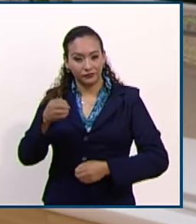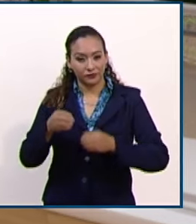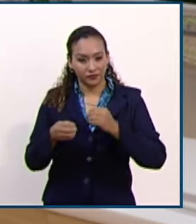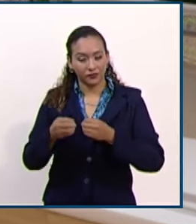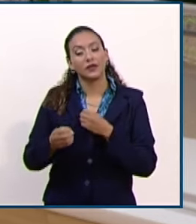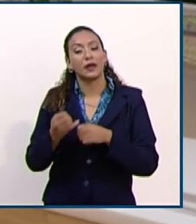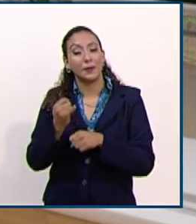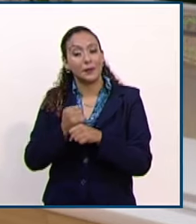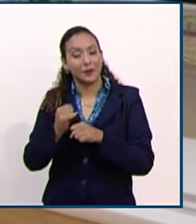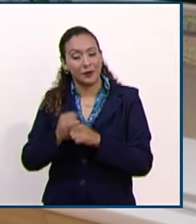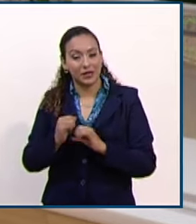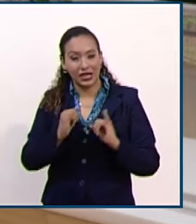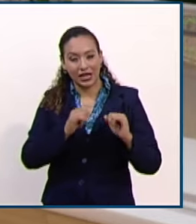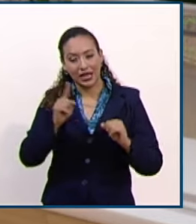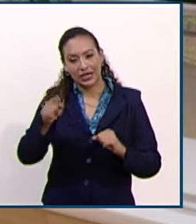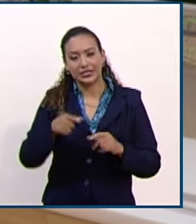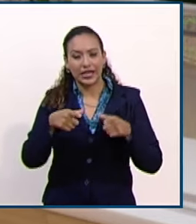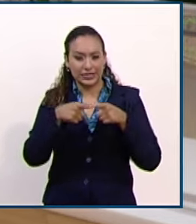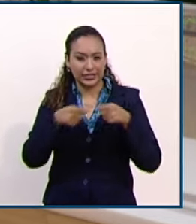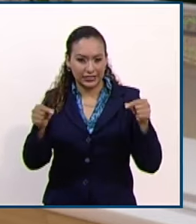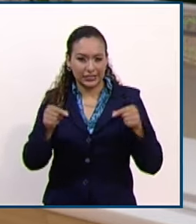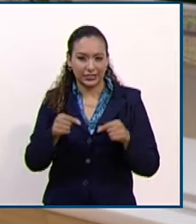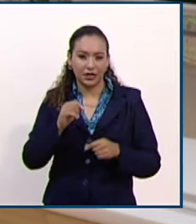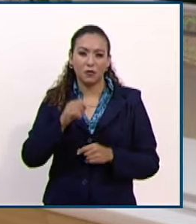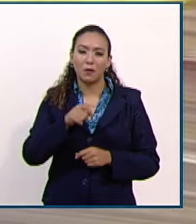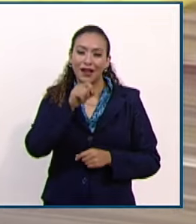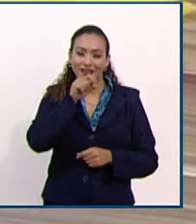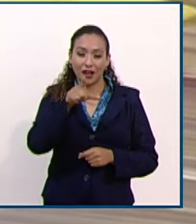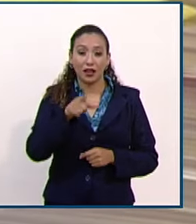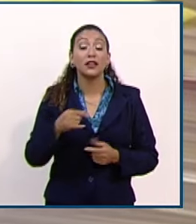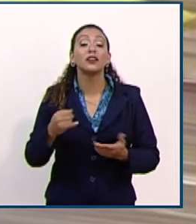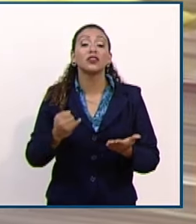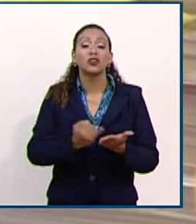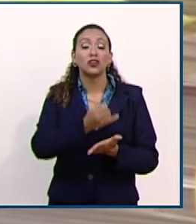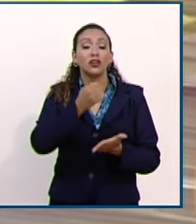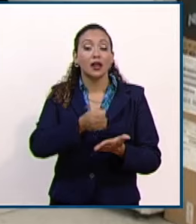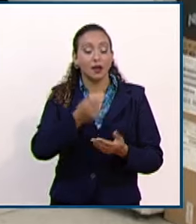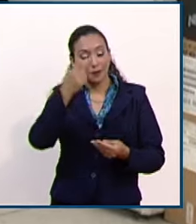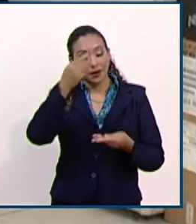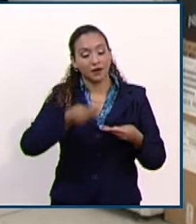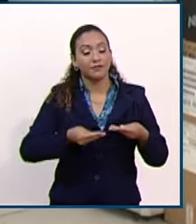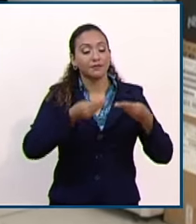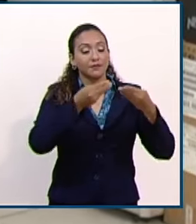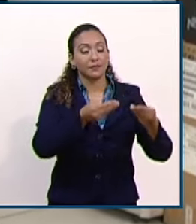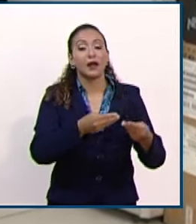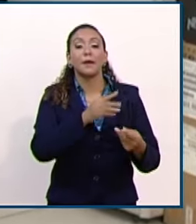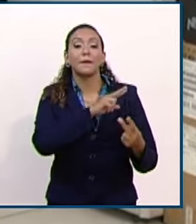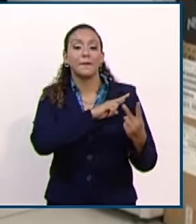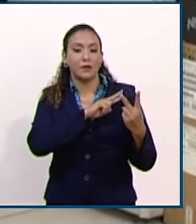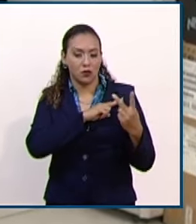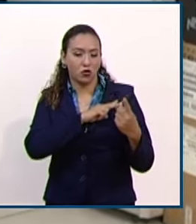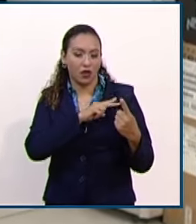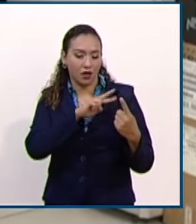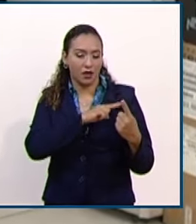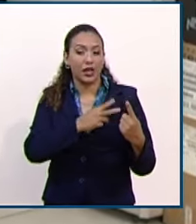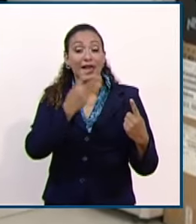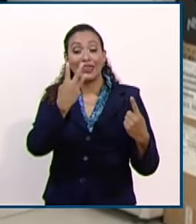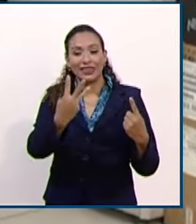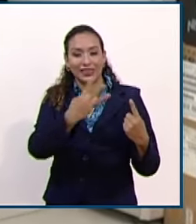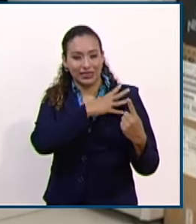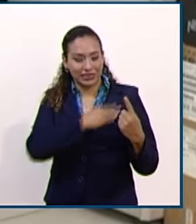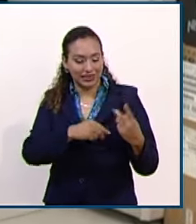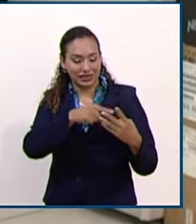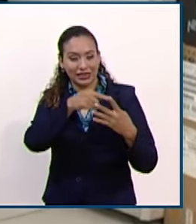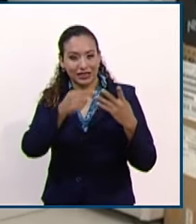individuales con residencia en Zapopan, Jalisco, dictó sentencia a favor de una viuda y de sus tres hijos para que el Seguro Social les otorgue